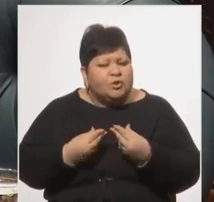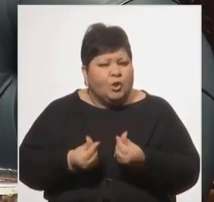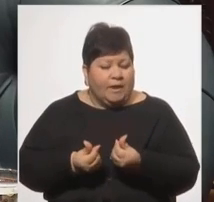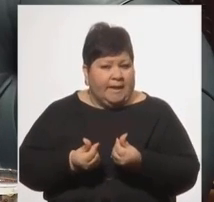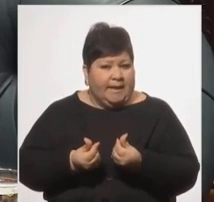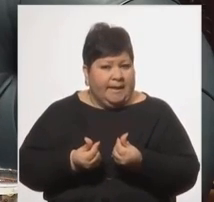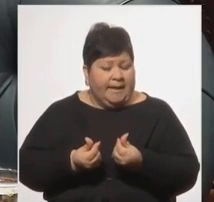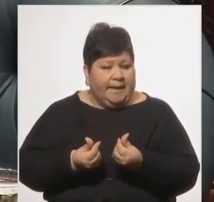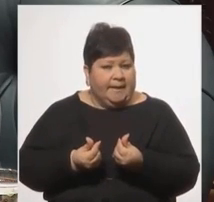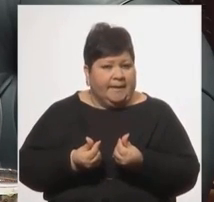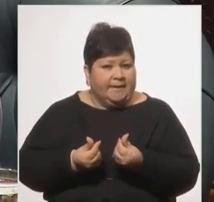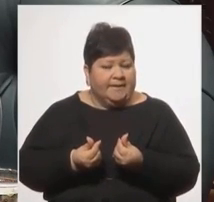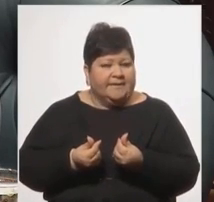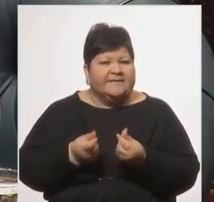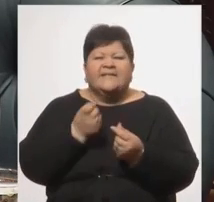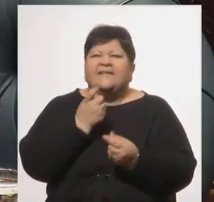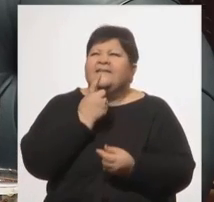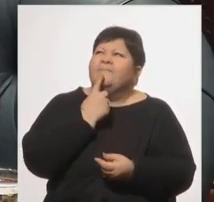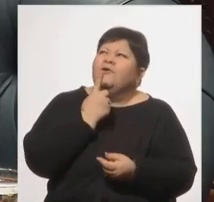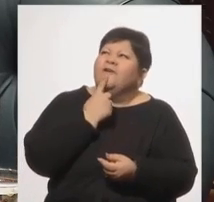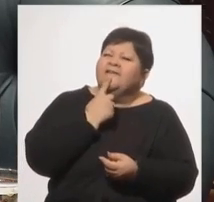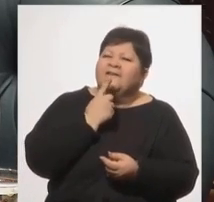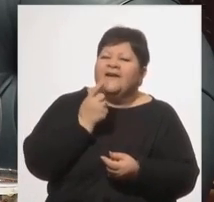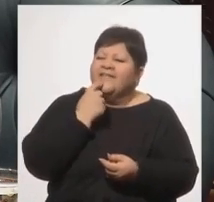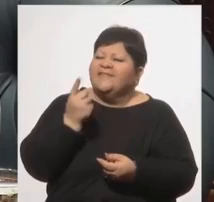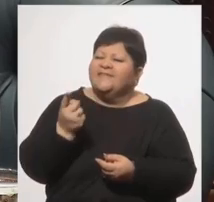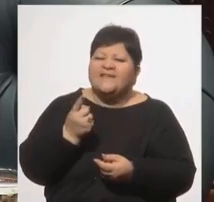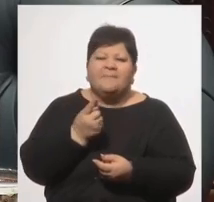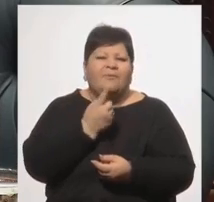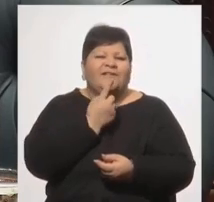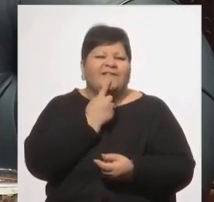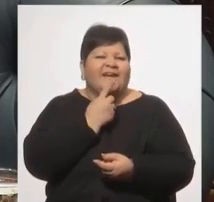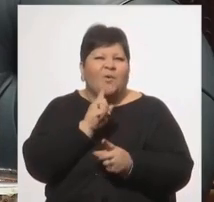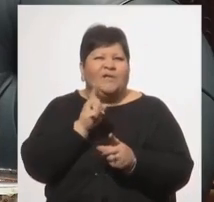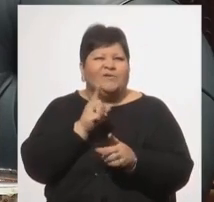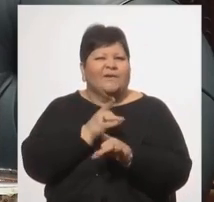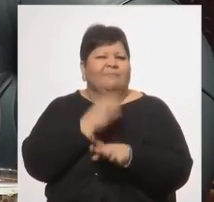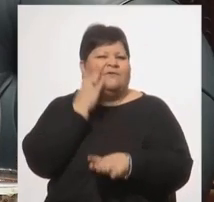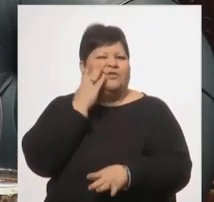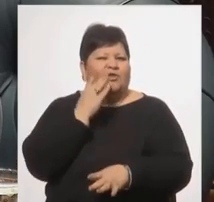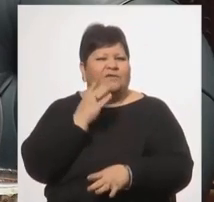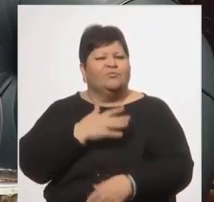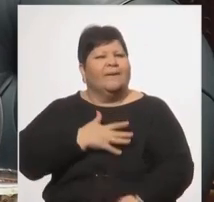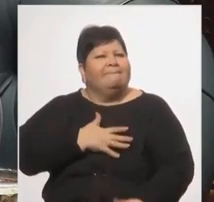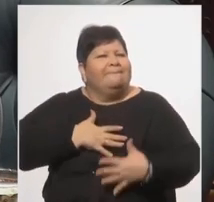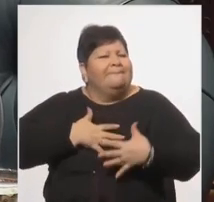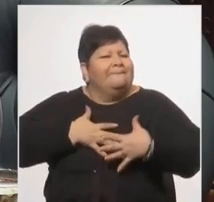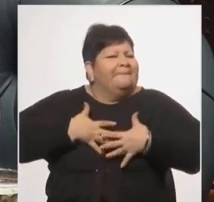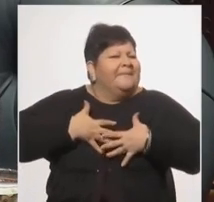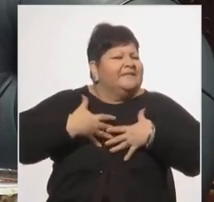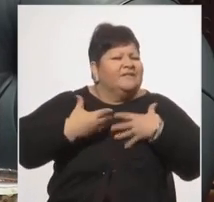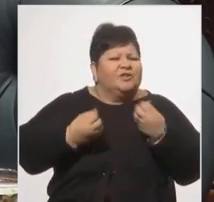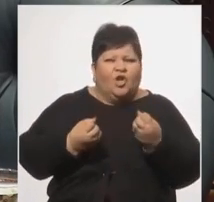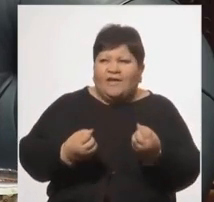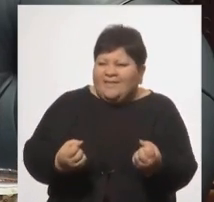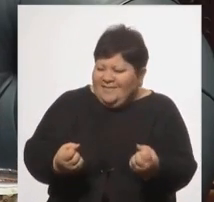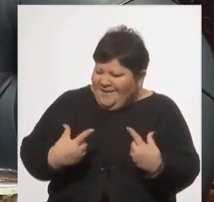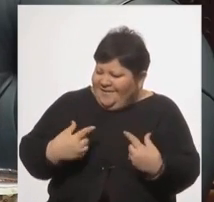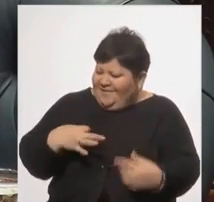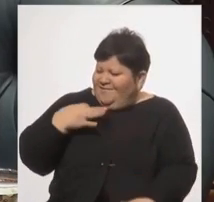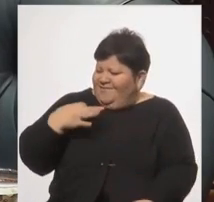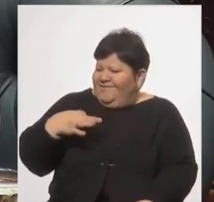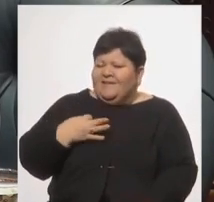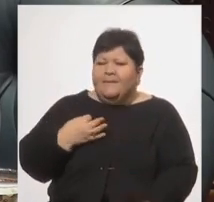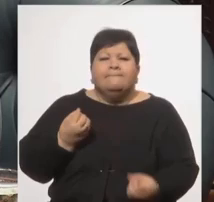la política no es una profesión, sino que tiene que ser una pasión, te tiene que encender la vida, te tienen que doler las